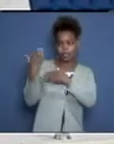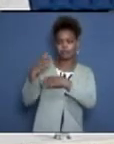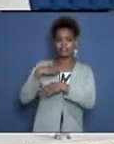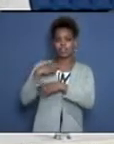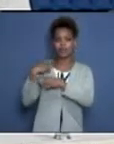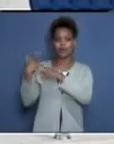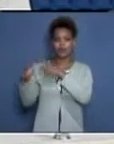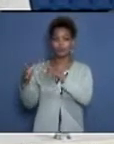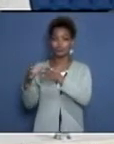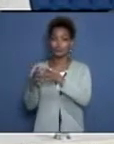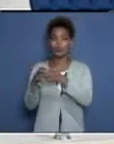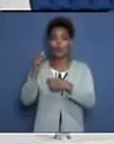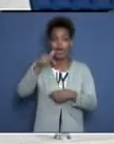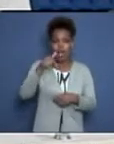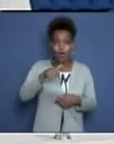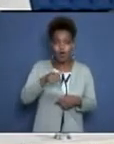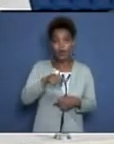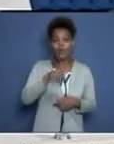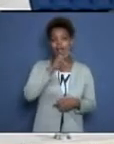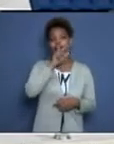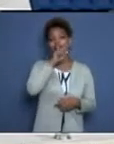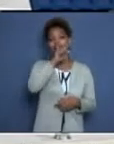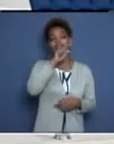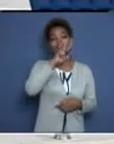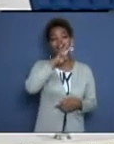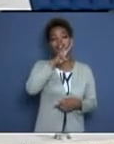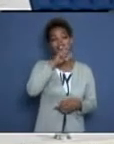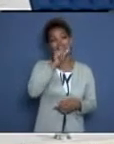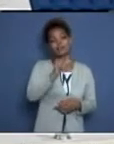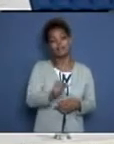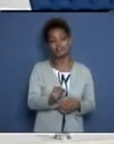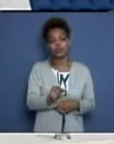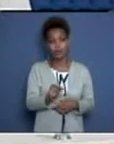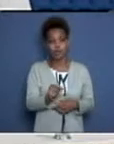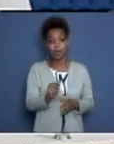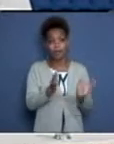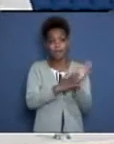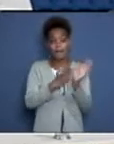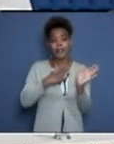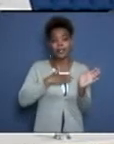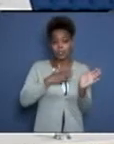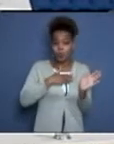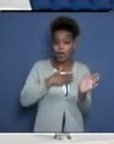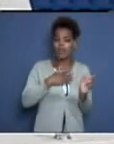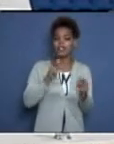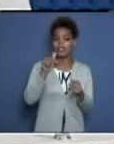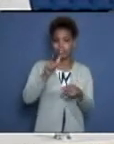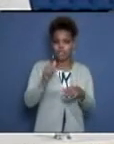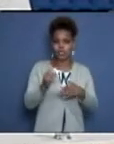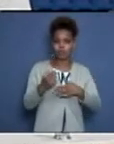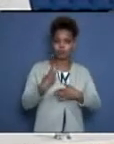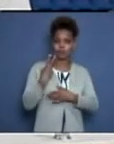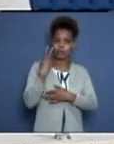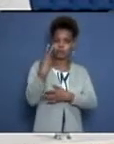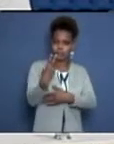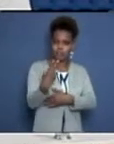transportistas vinculados con nosotros, con una disposición, con una valentía. Se le han facilitado todos los medios de protección.